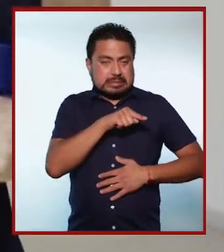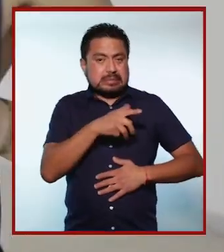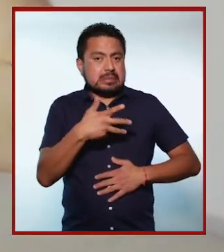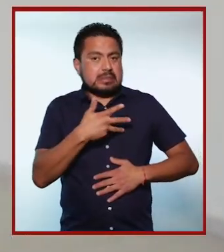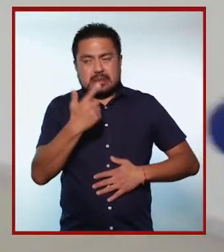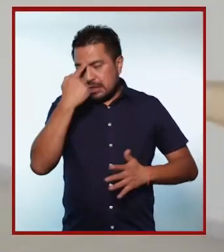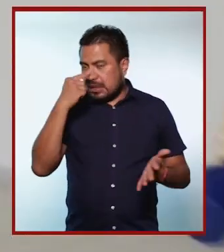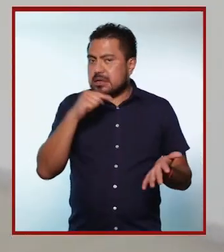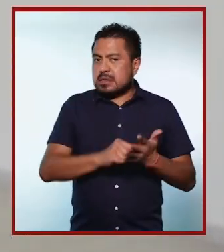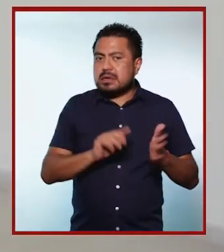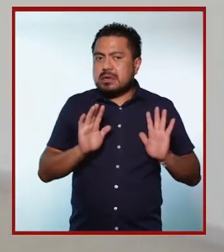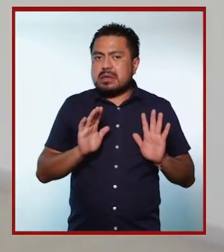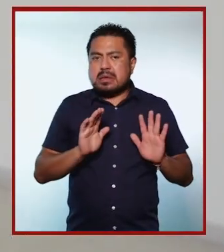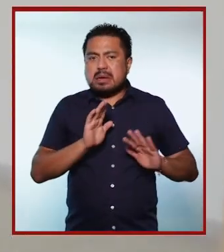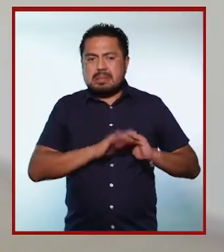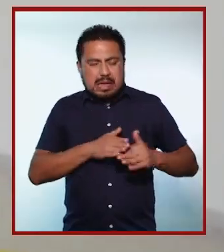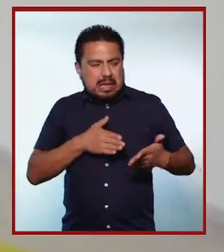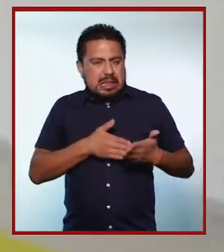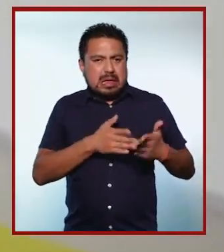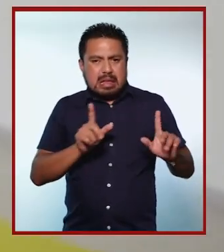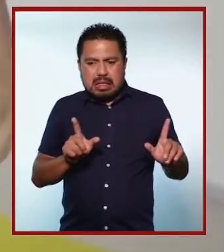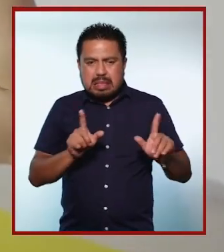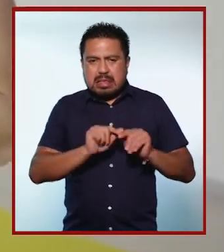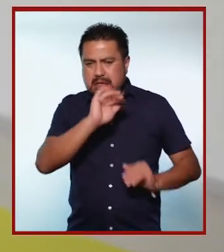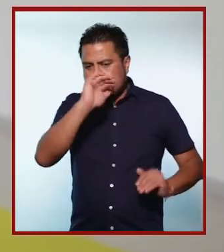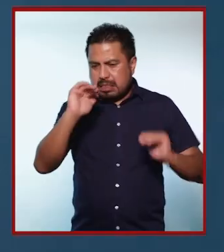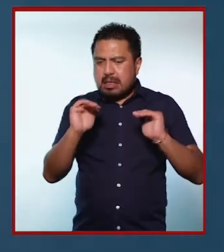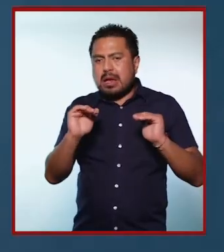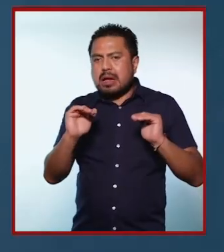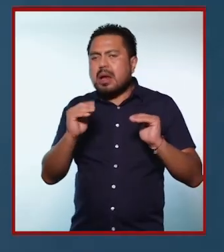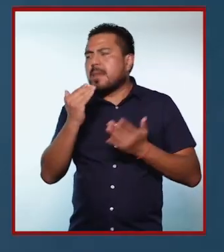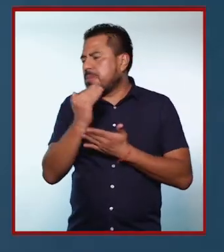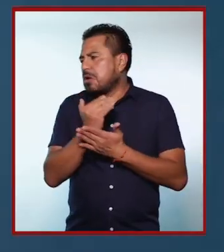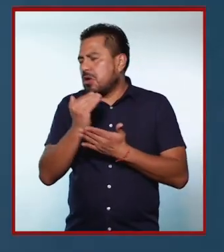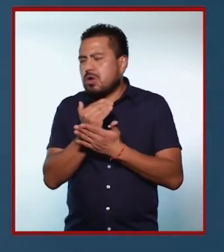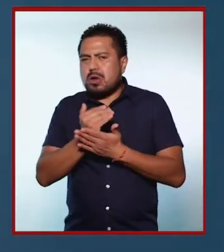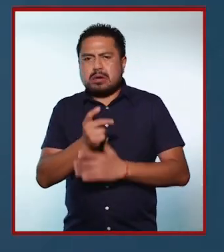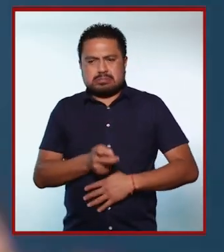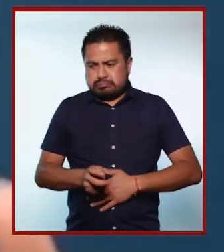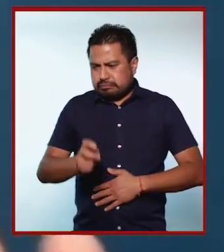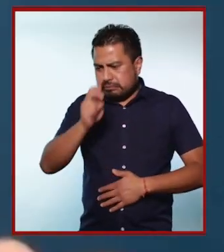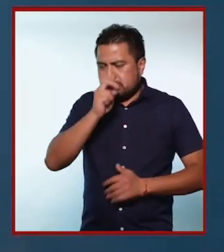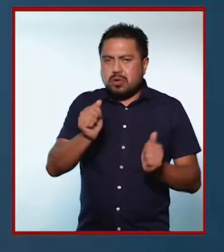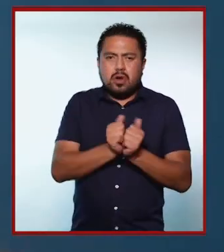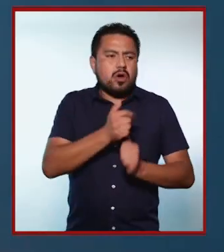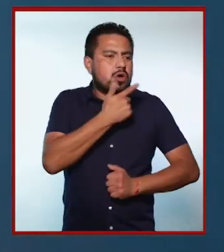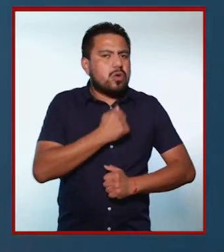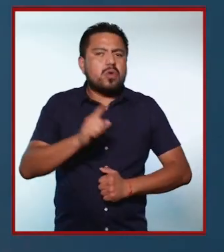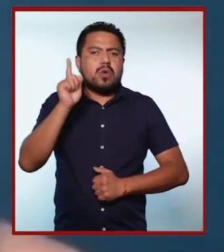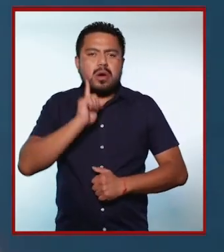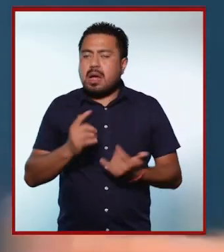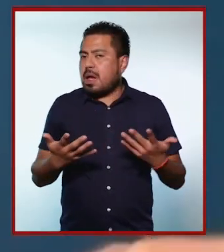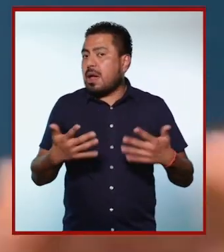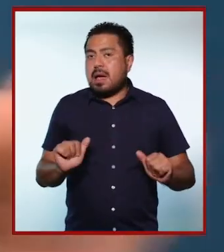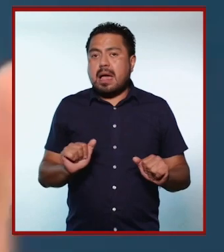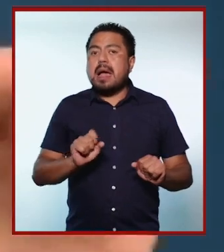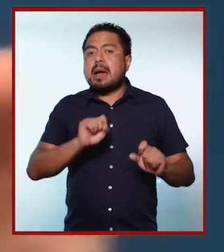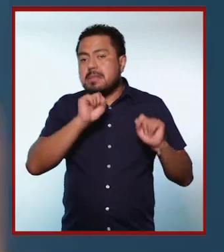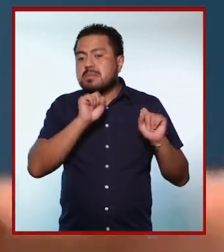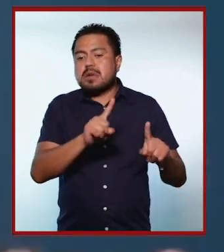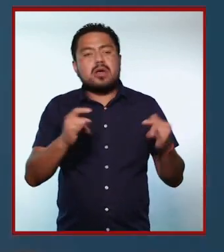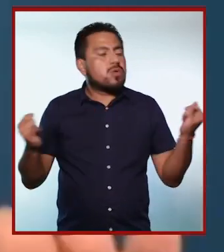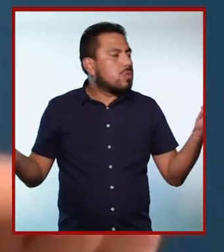Entonces, ahí ya creo que la brecha disminuye un poco, justo por estas cuestiones. Las exigencias en mujeres y hombres ya